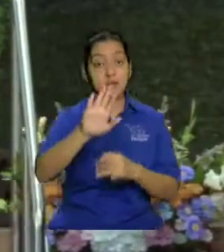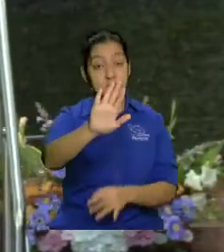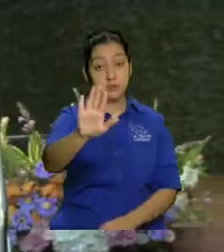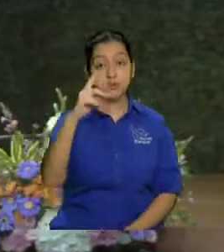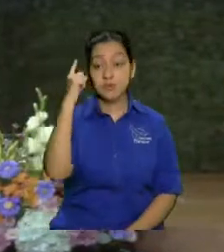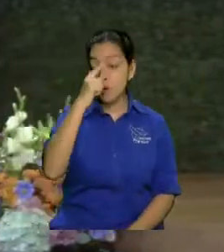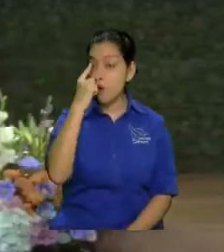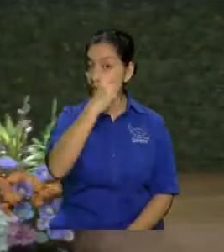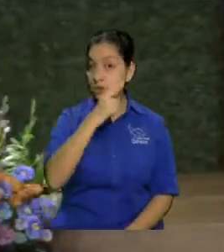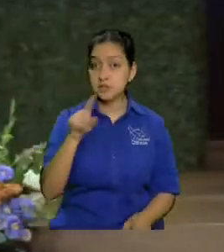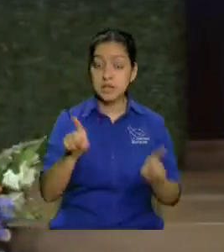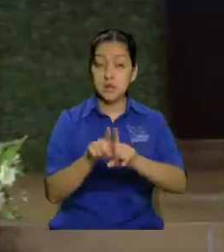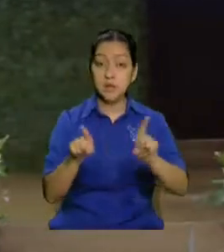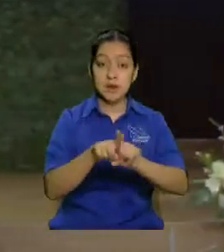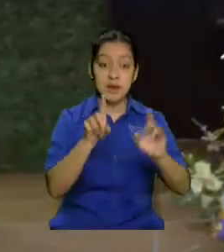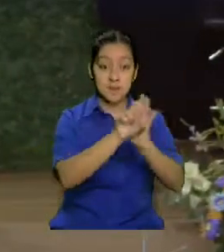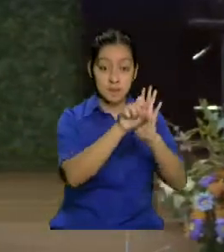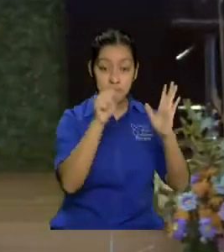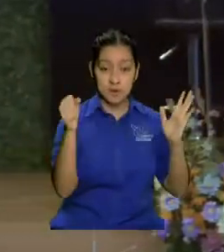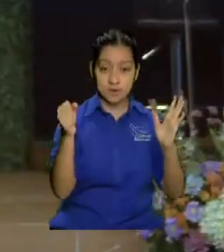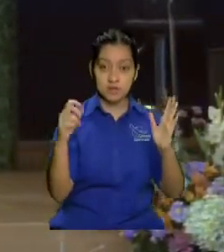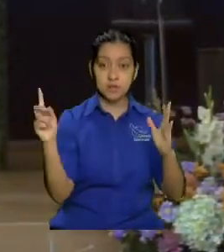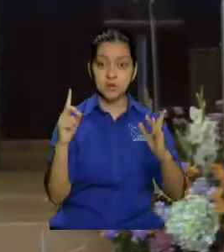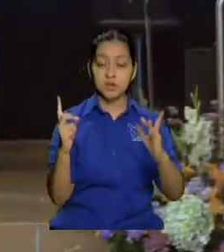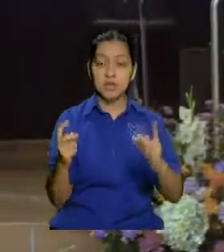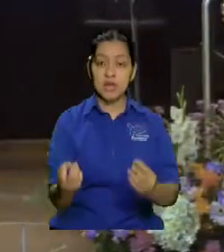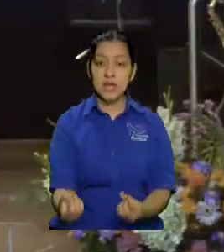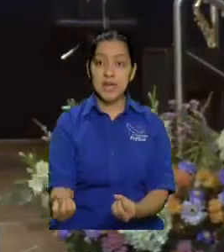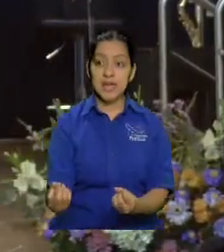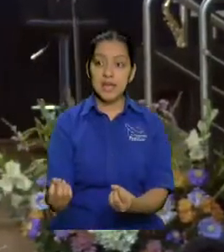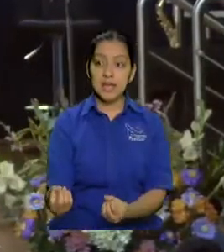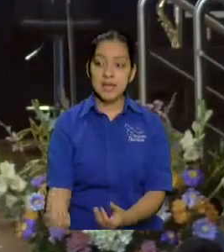donde entran información a su alma